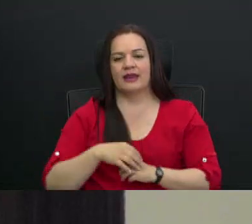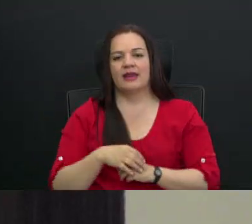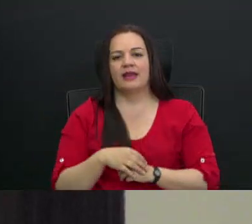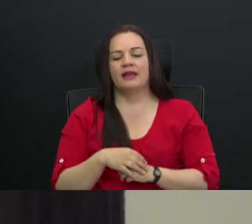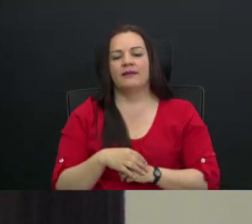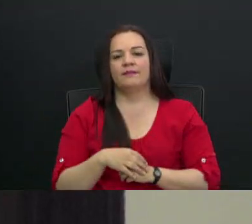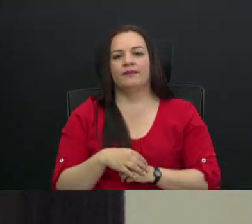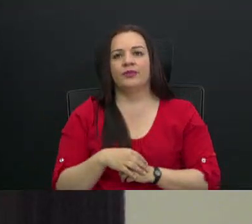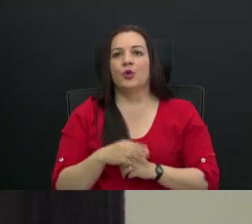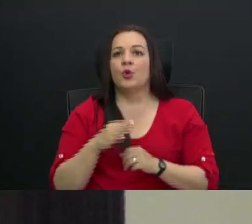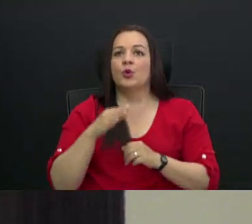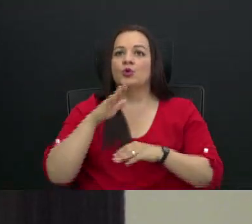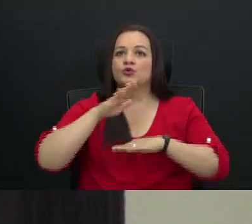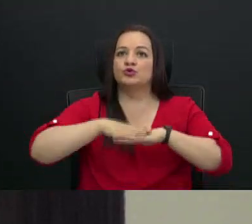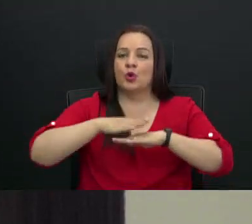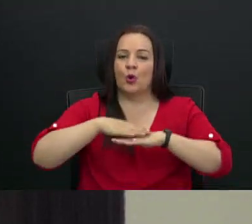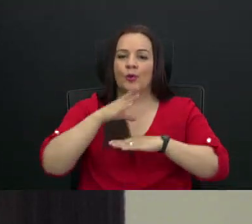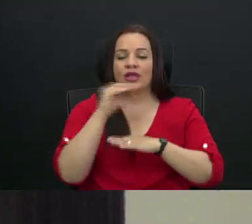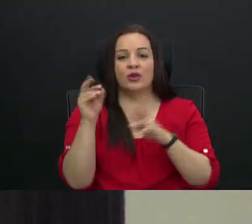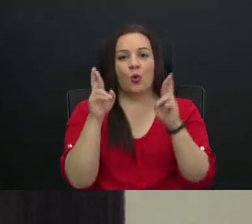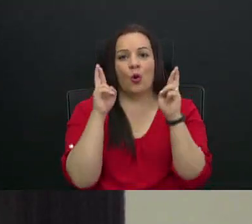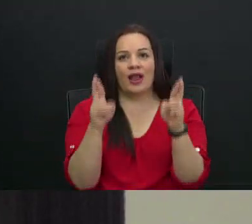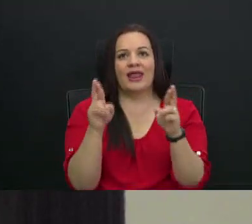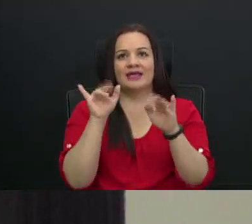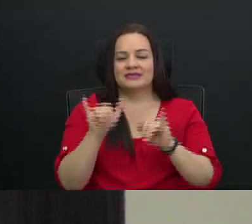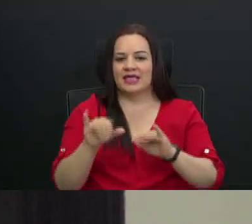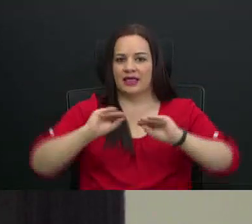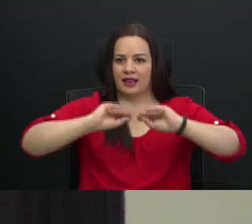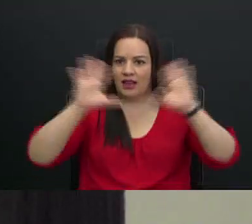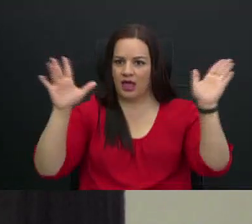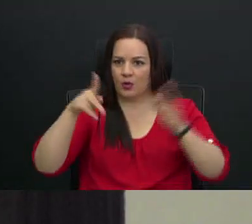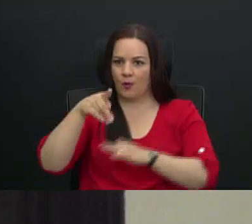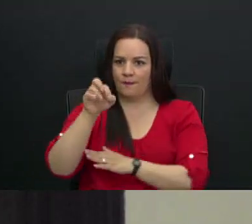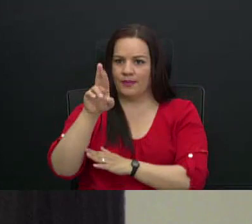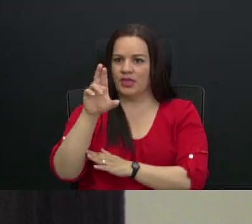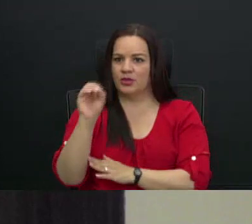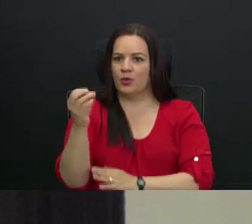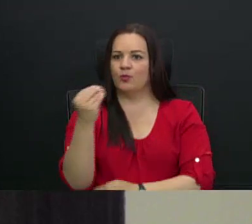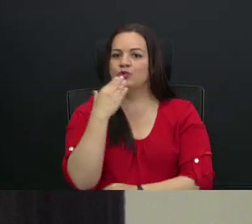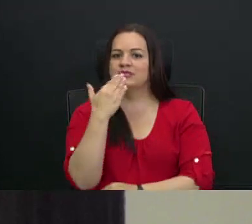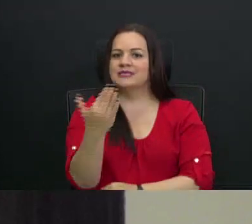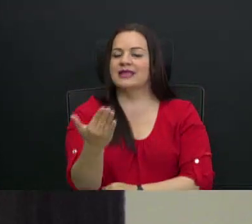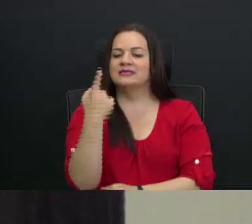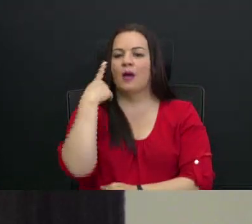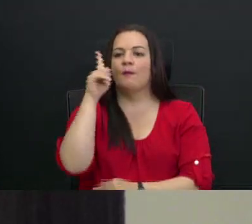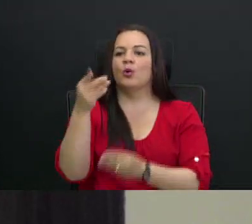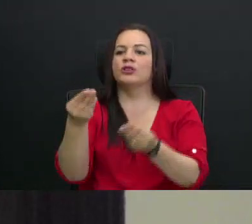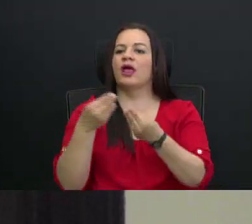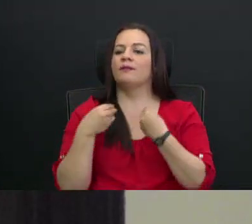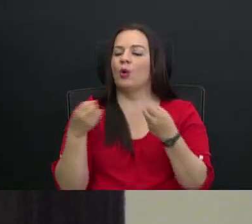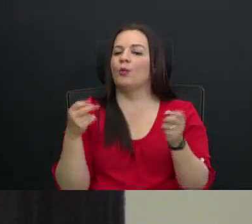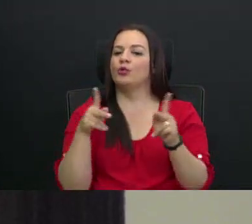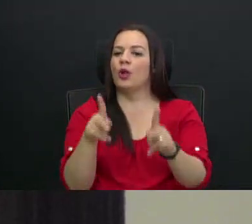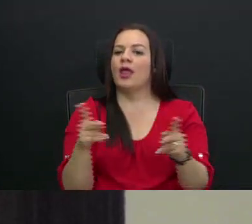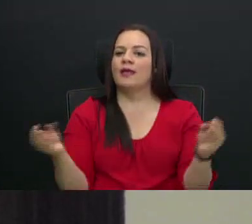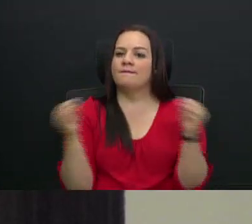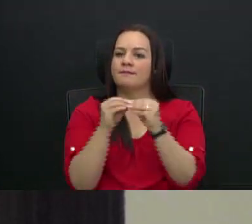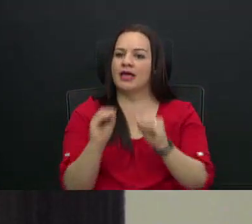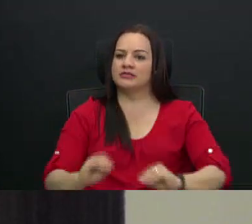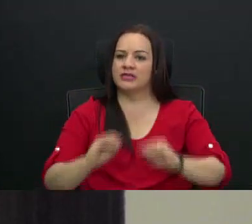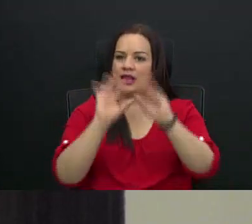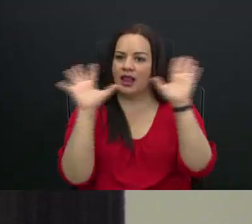Sobre, ojalá esto ya esté claro, don Pedro, muchas gracias por darme la oportunidad de ser todavía más claro.